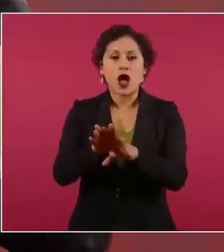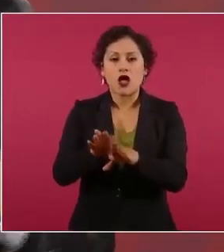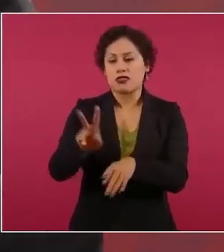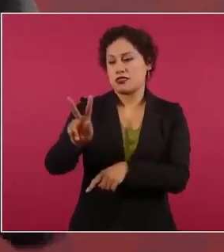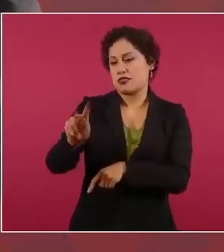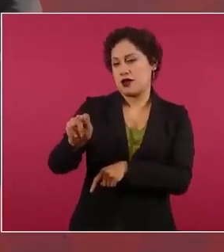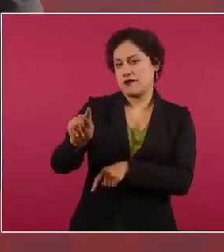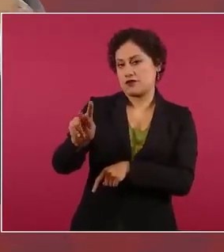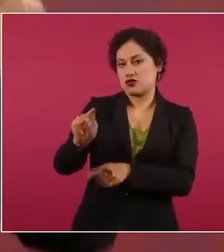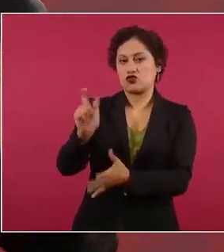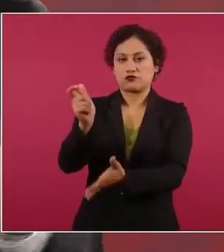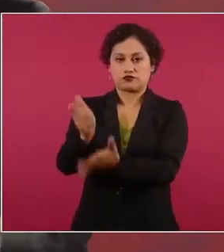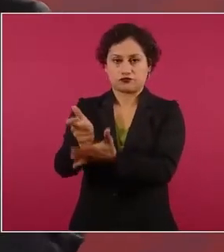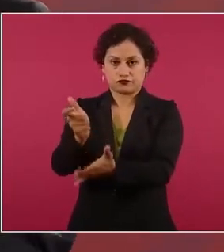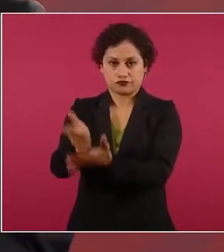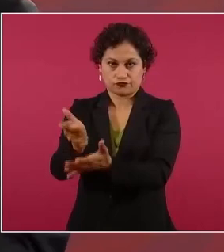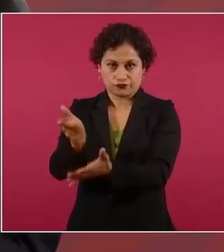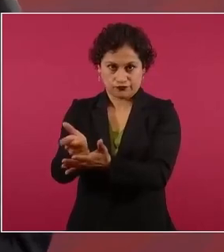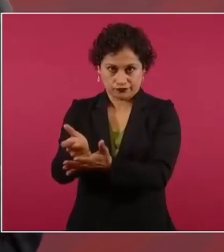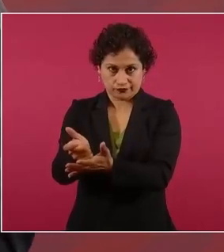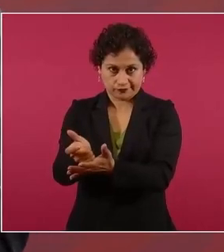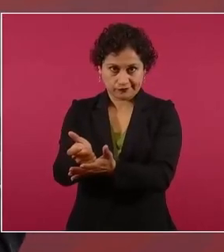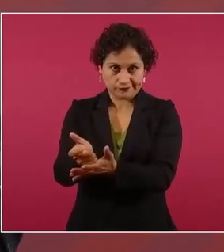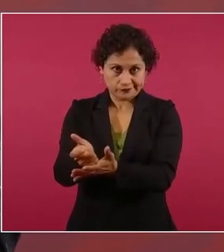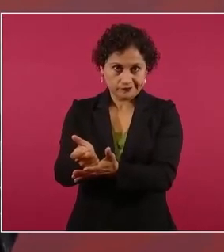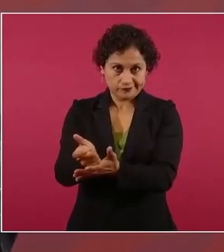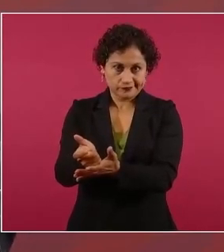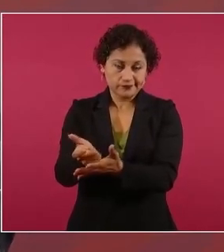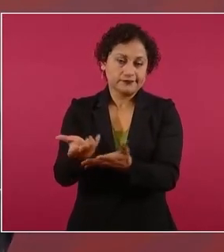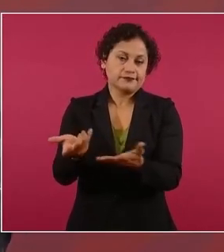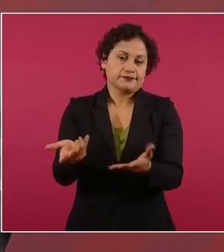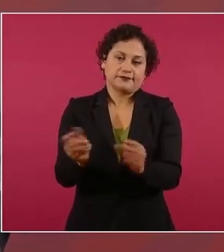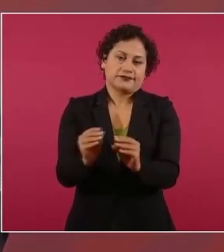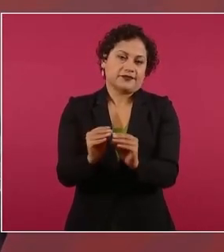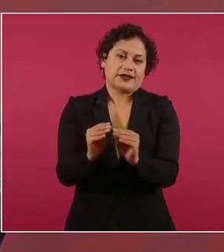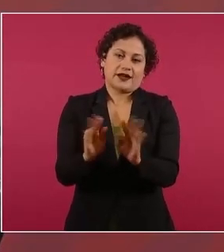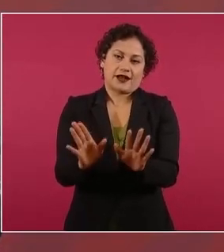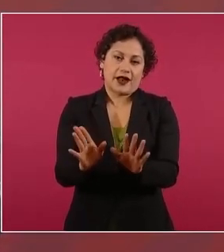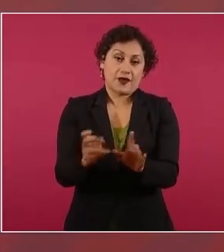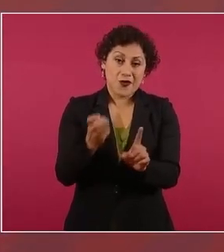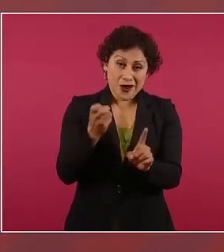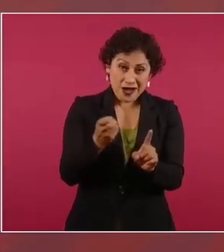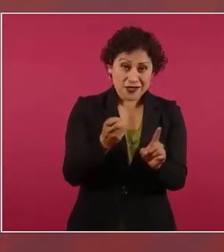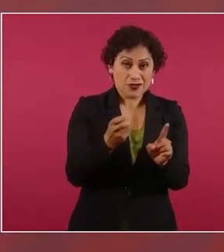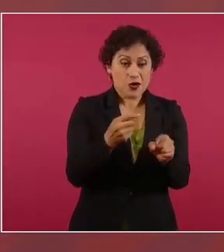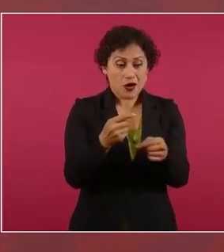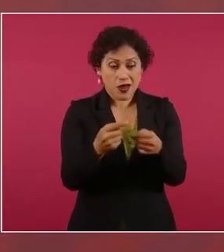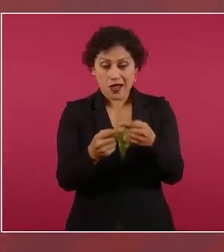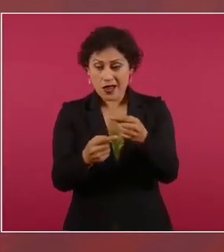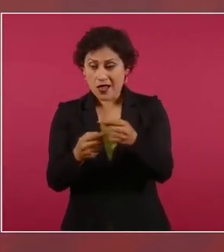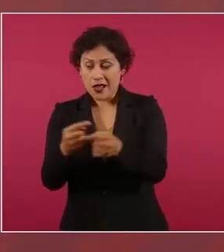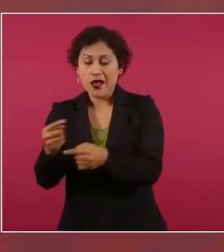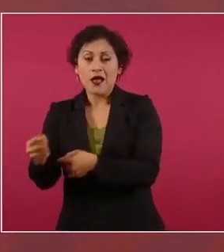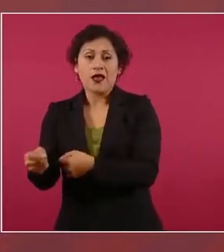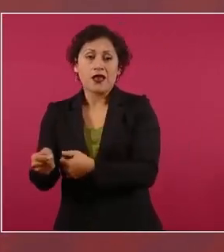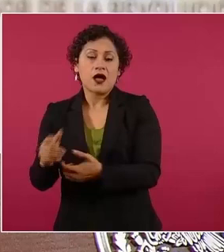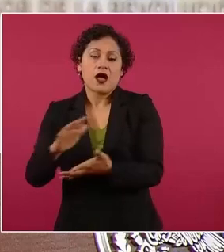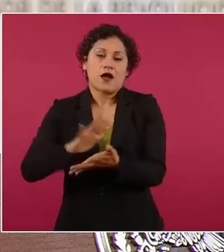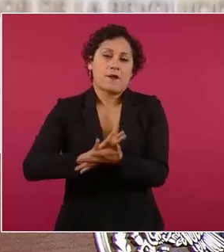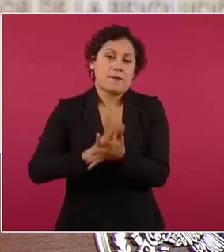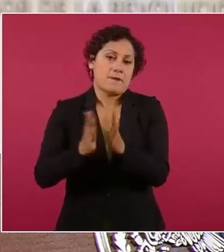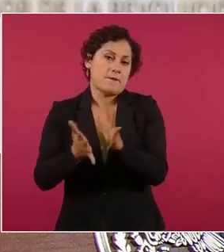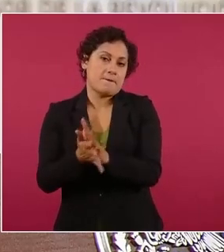luego todo esto pues en complicidad de los medios de información